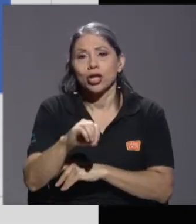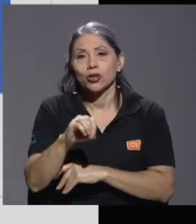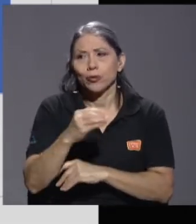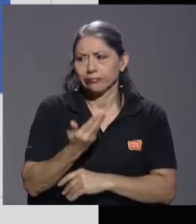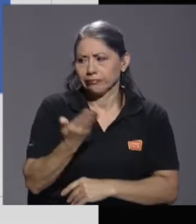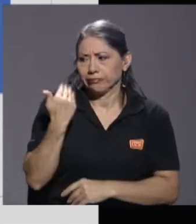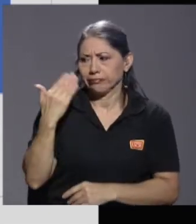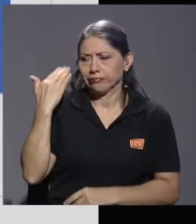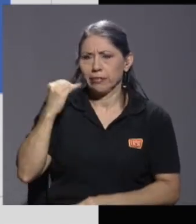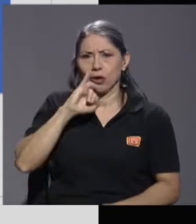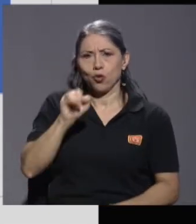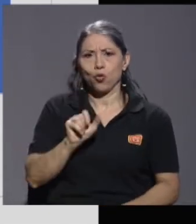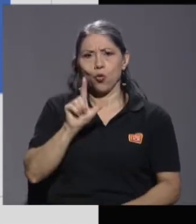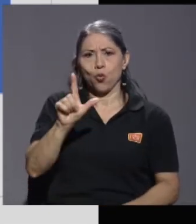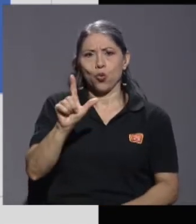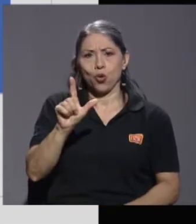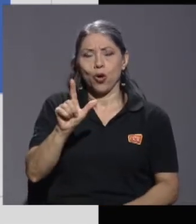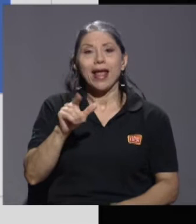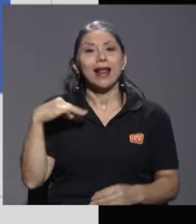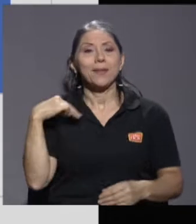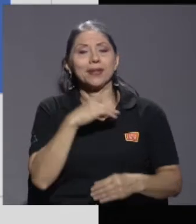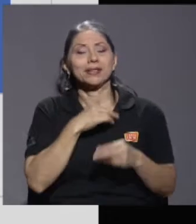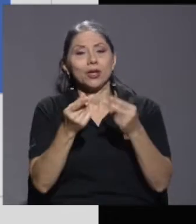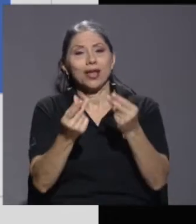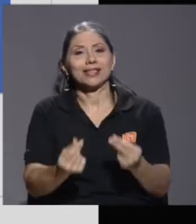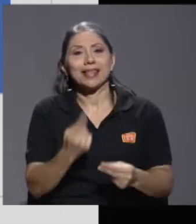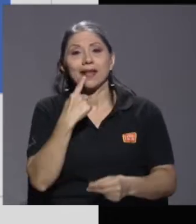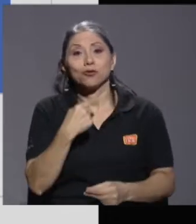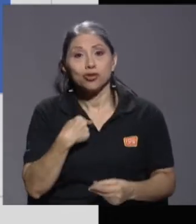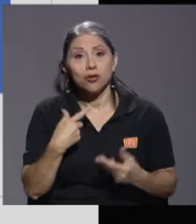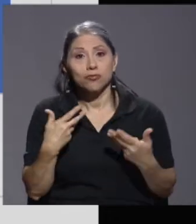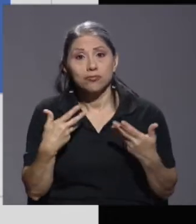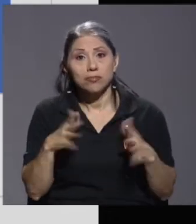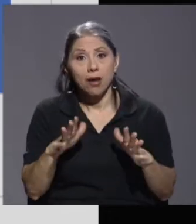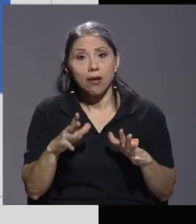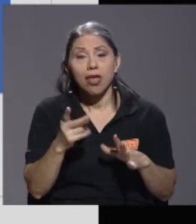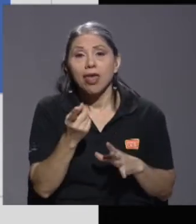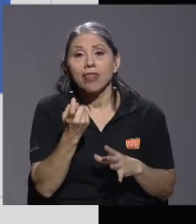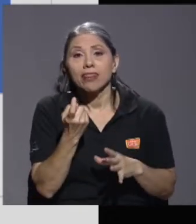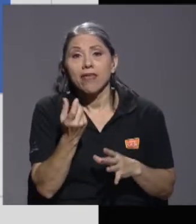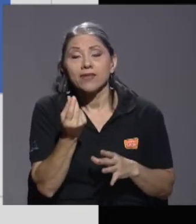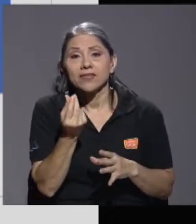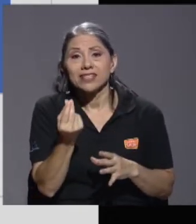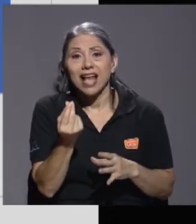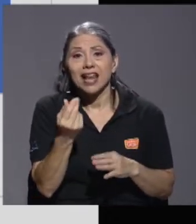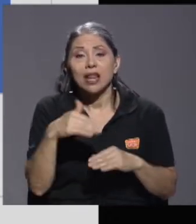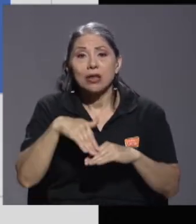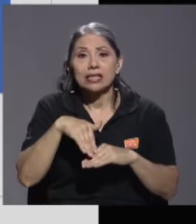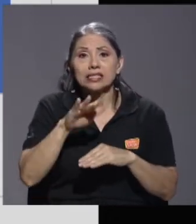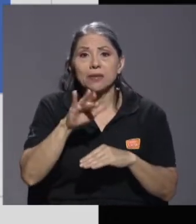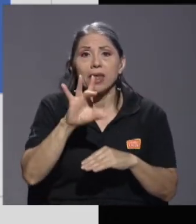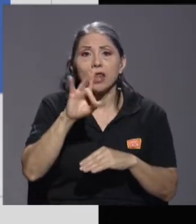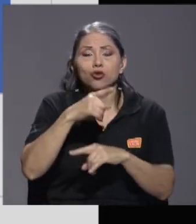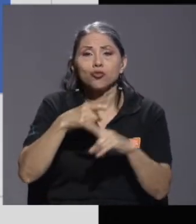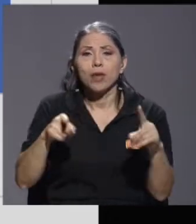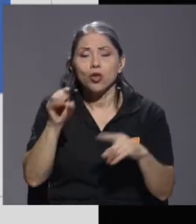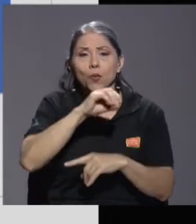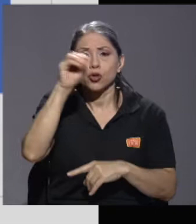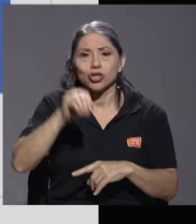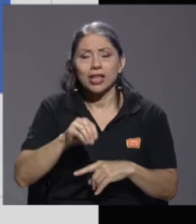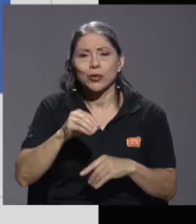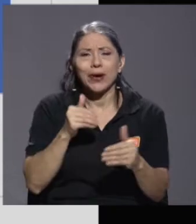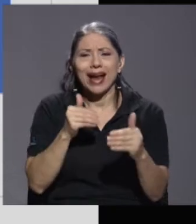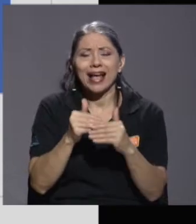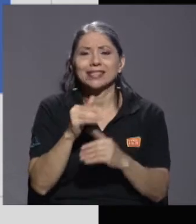en julio del 2020, el Ministerio de Hacienda nos dijo que el déficit fiscal iba a estar por encima del 8.5%, casi un 8